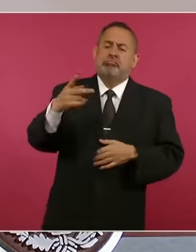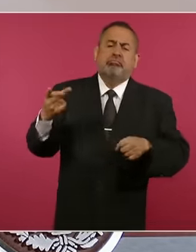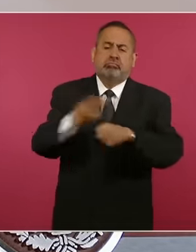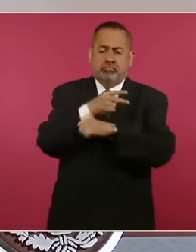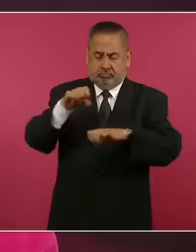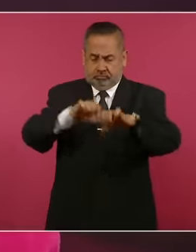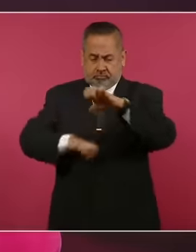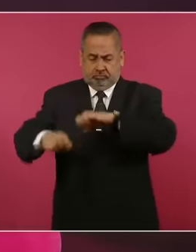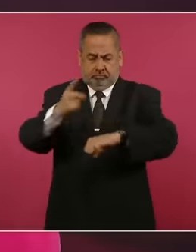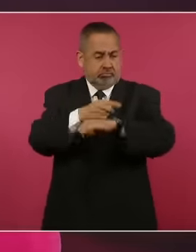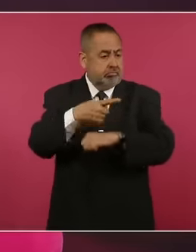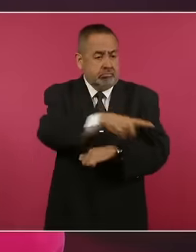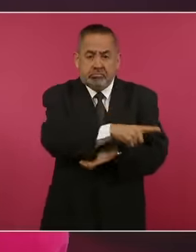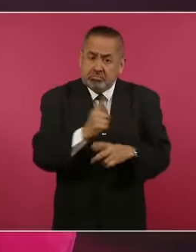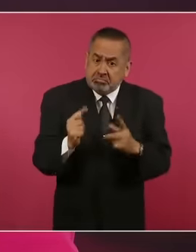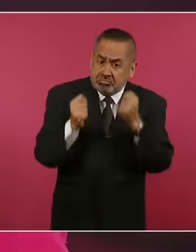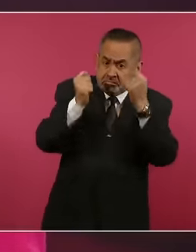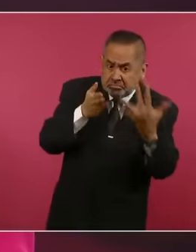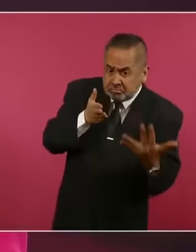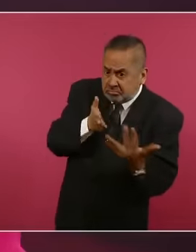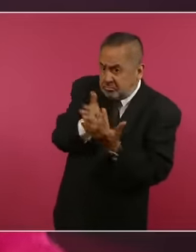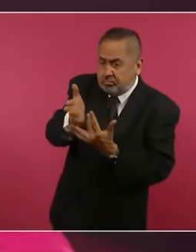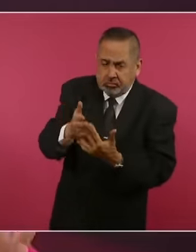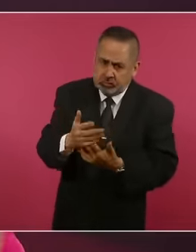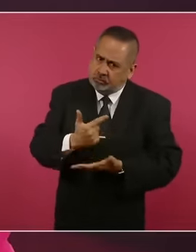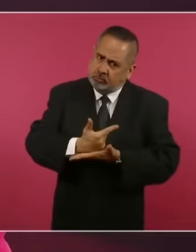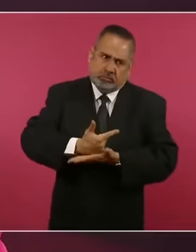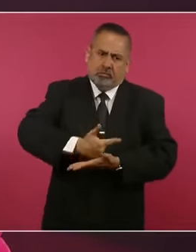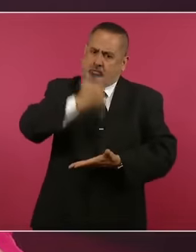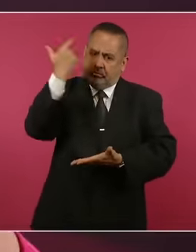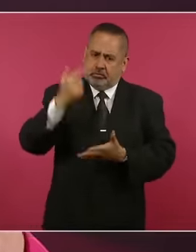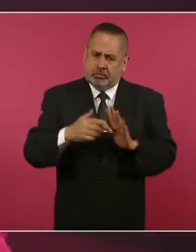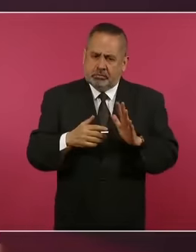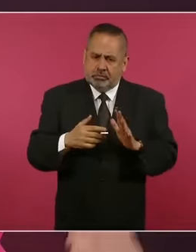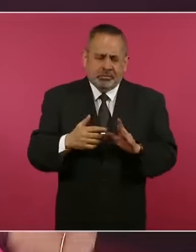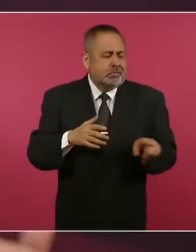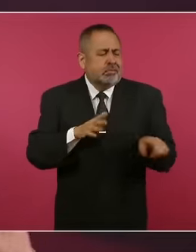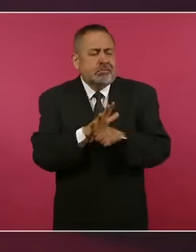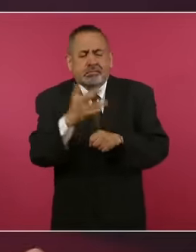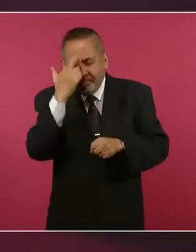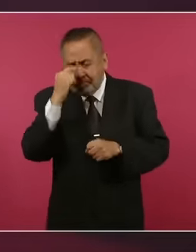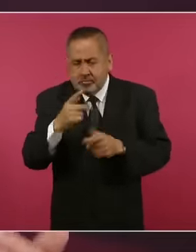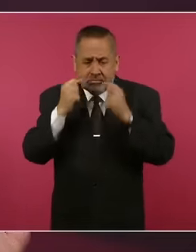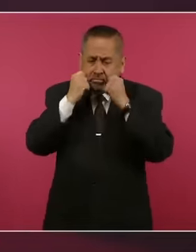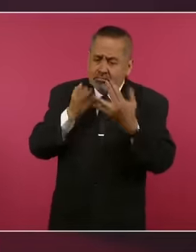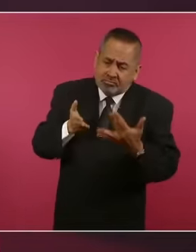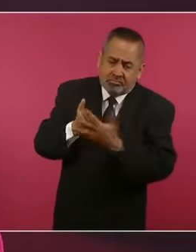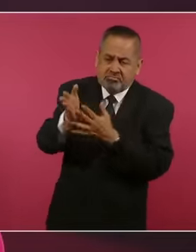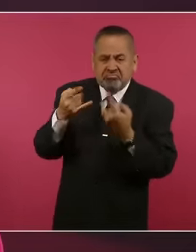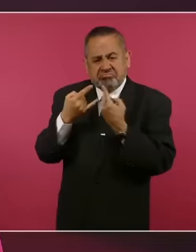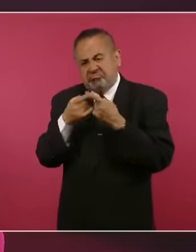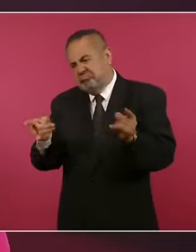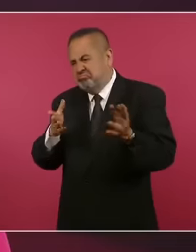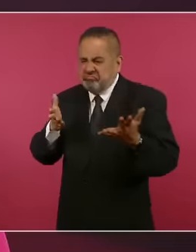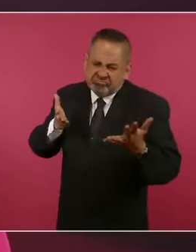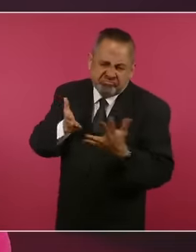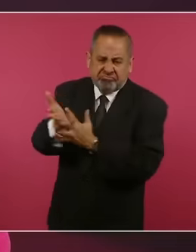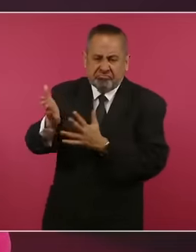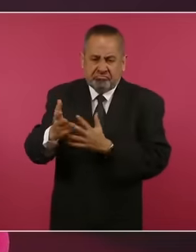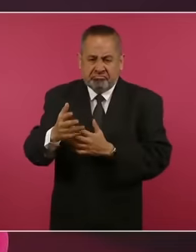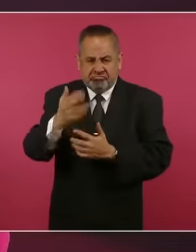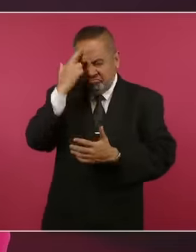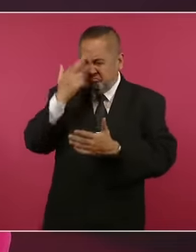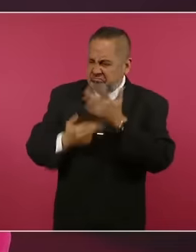Y esto es gravísimo. Independientemente del causal, el hecho de que hayan incursionado en la embajada de manera